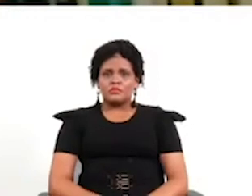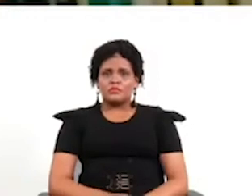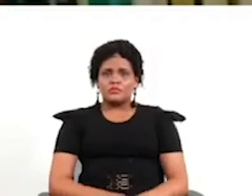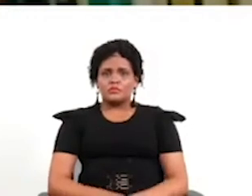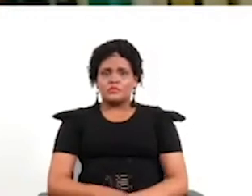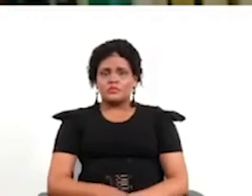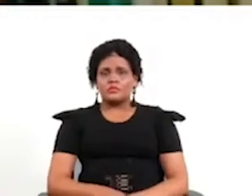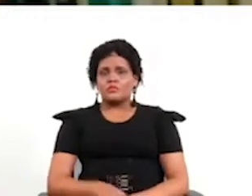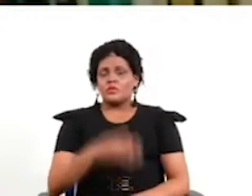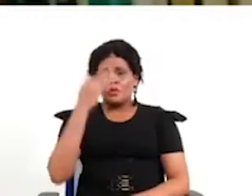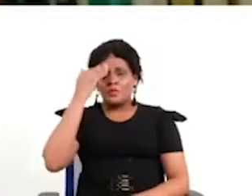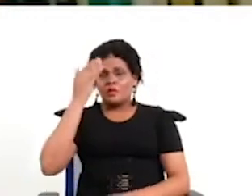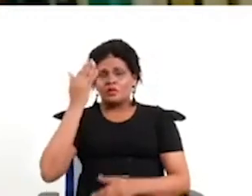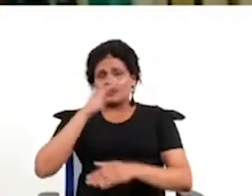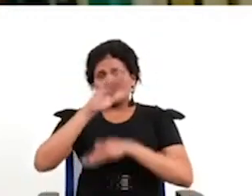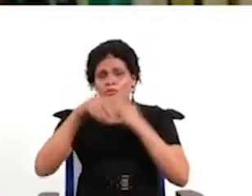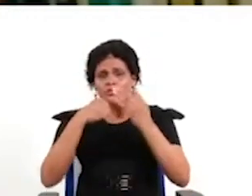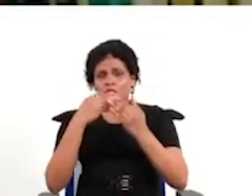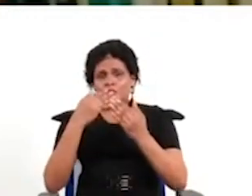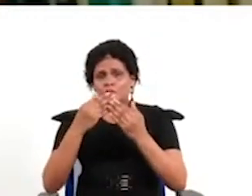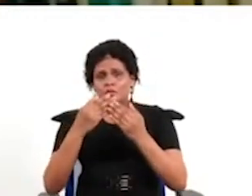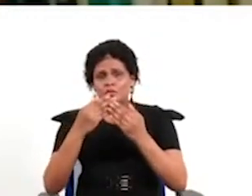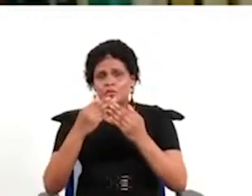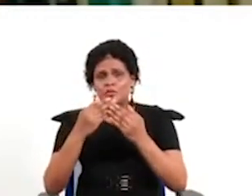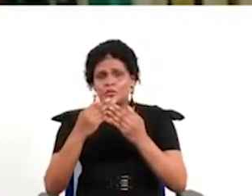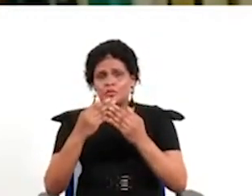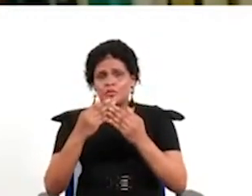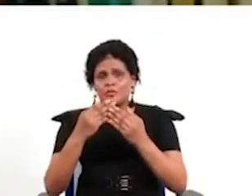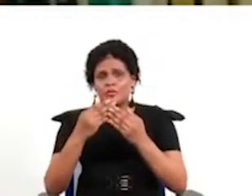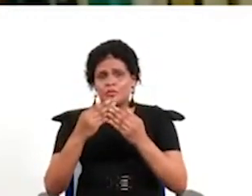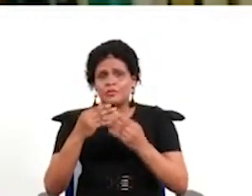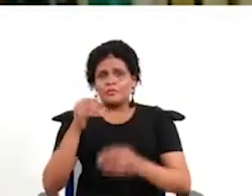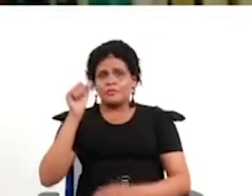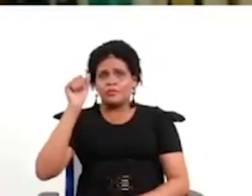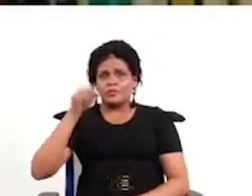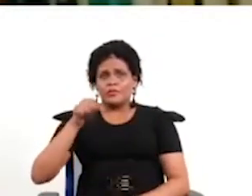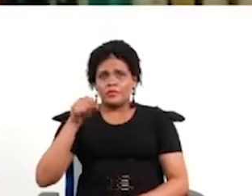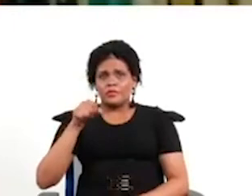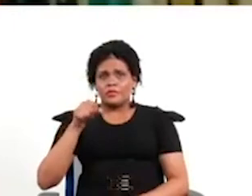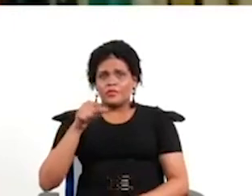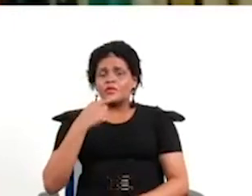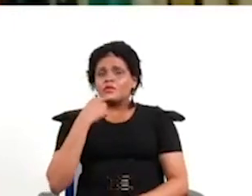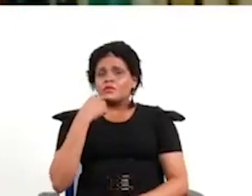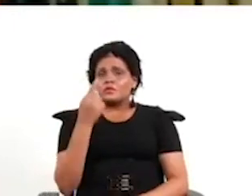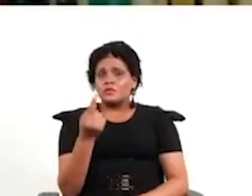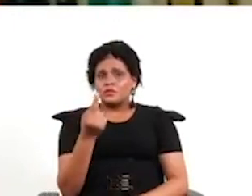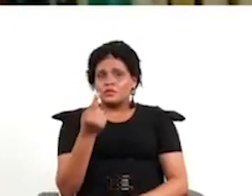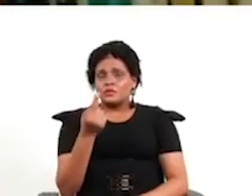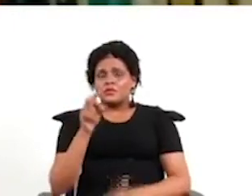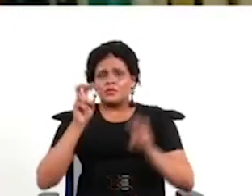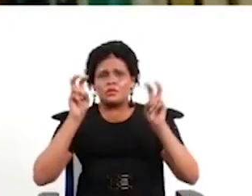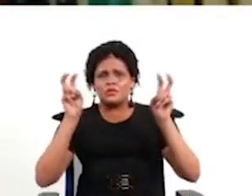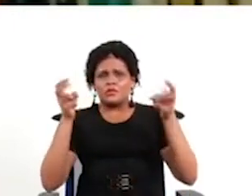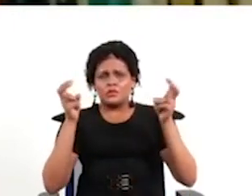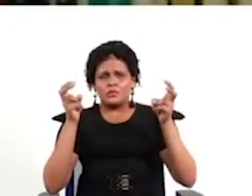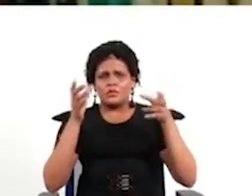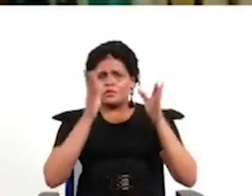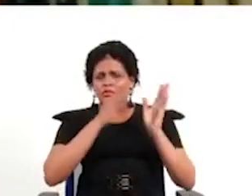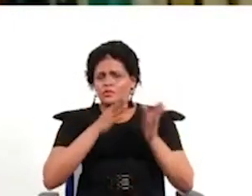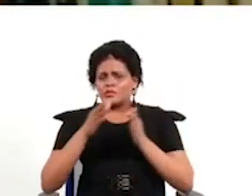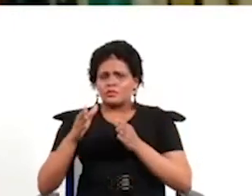no no si se regula bien para nada entonces lo que tenemos estos temas procedimientos